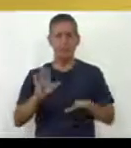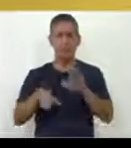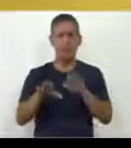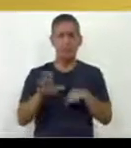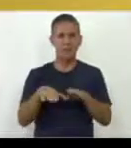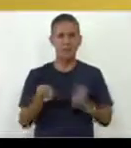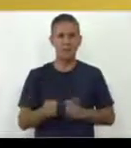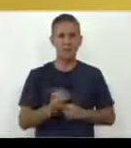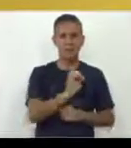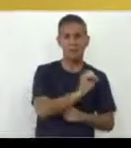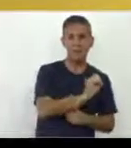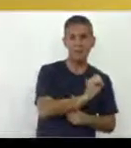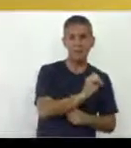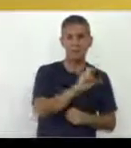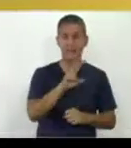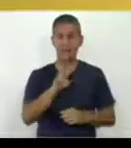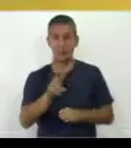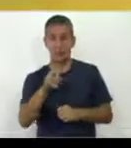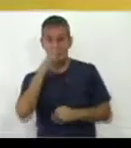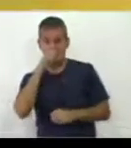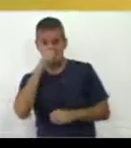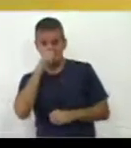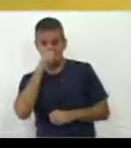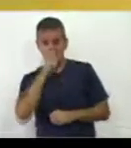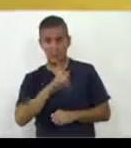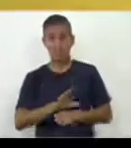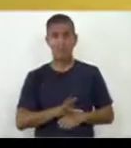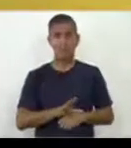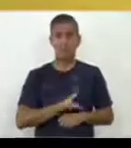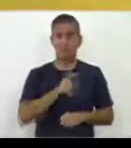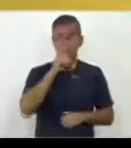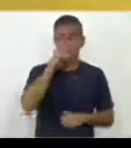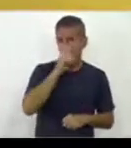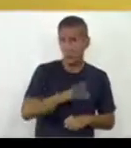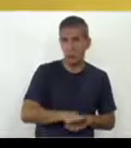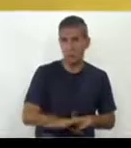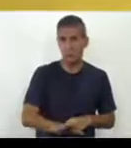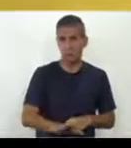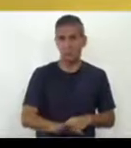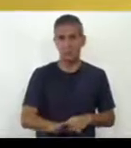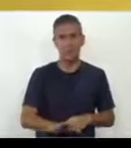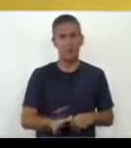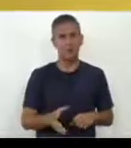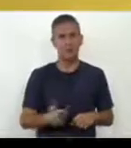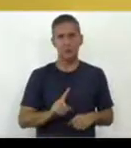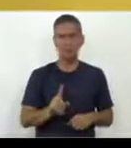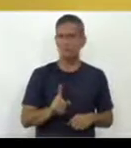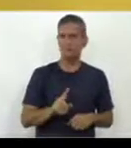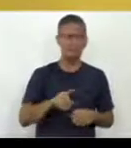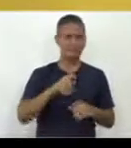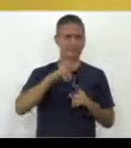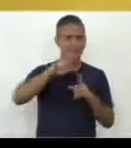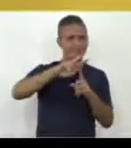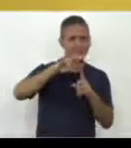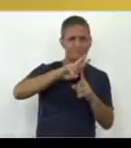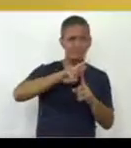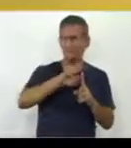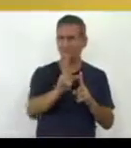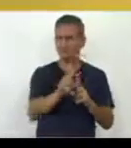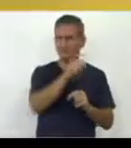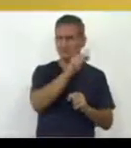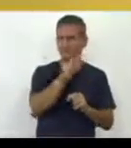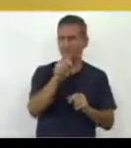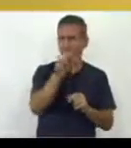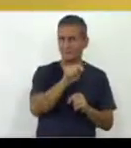cero a dos años los niños no estén expuestos a materiales audiovisuales. Y a